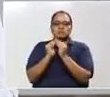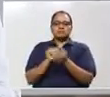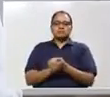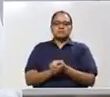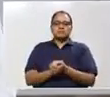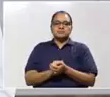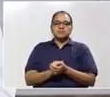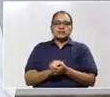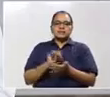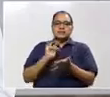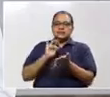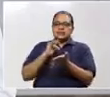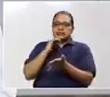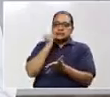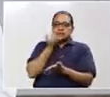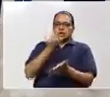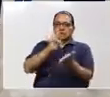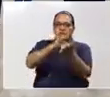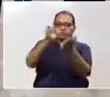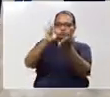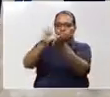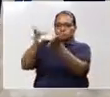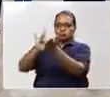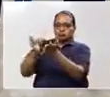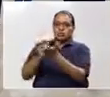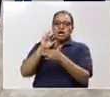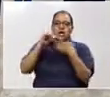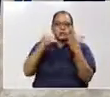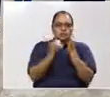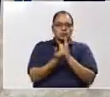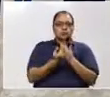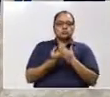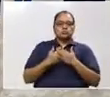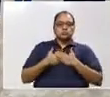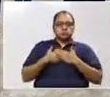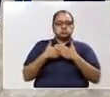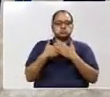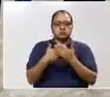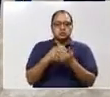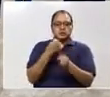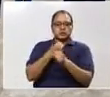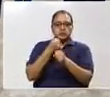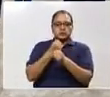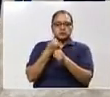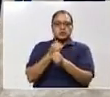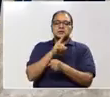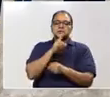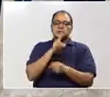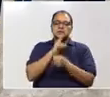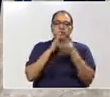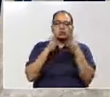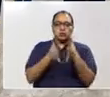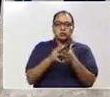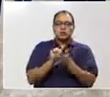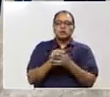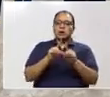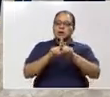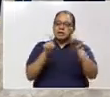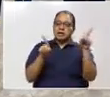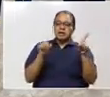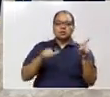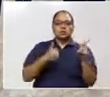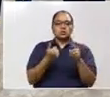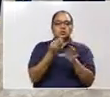Así es de que quiero agradecer a todas las empresas que han puesto a esa disposición de los hondureños estos servicios, pero también con los